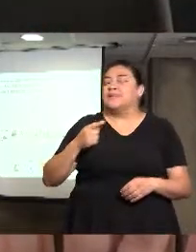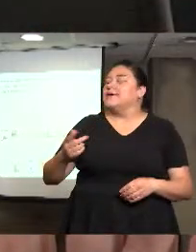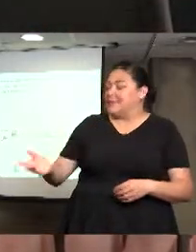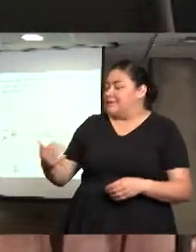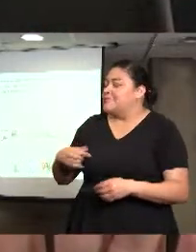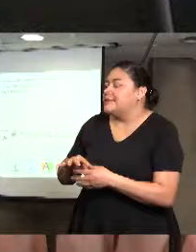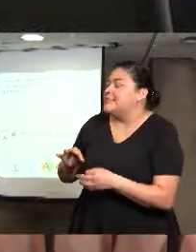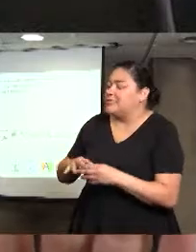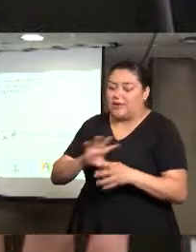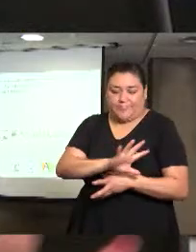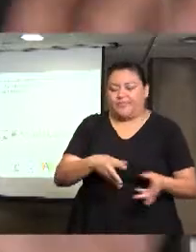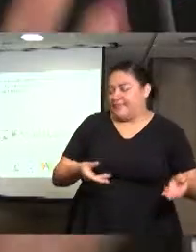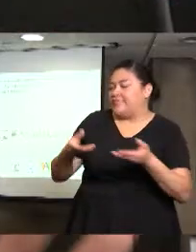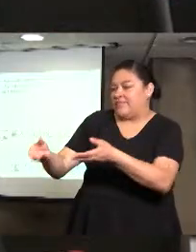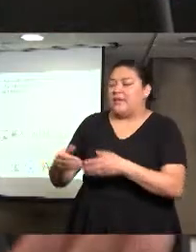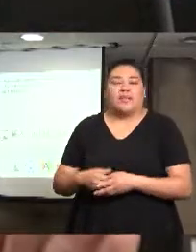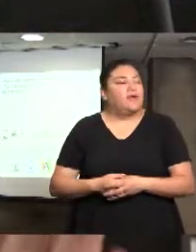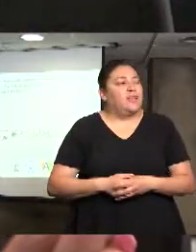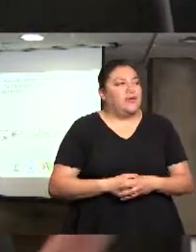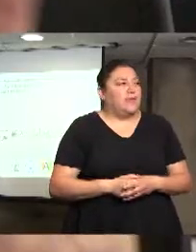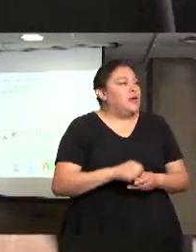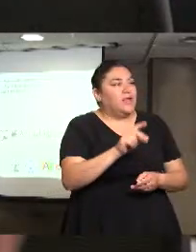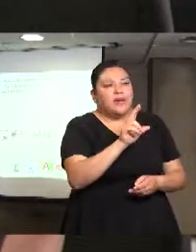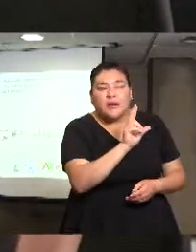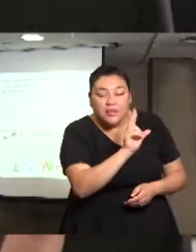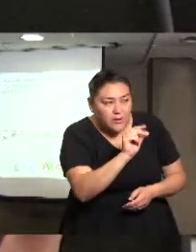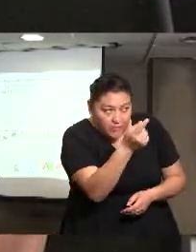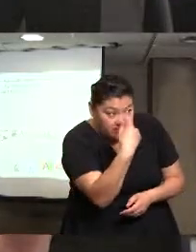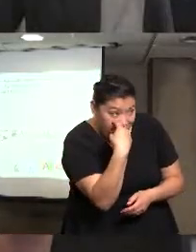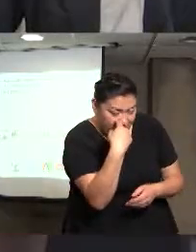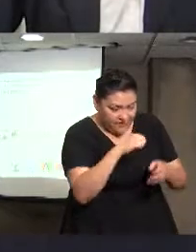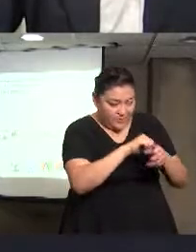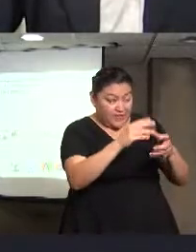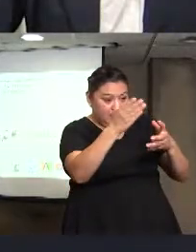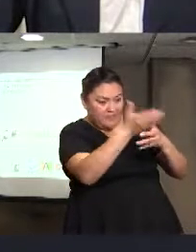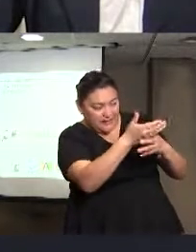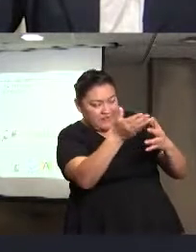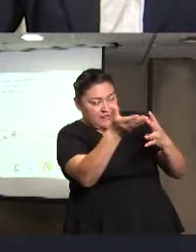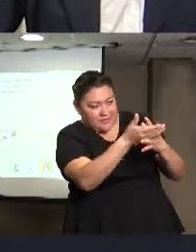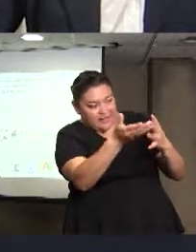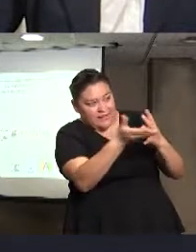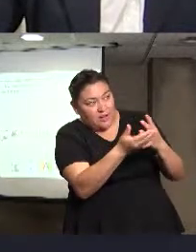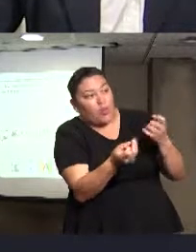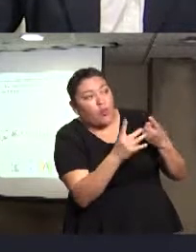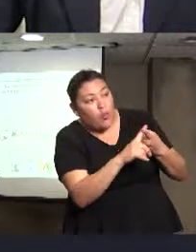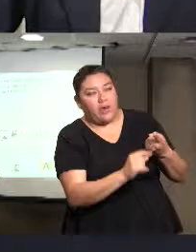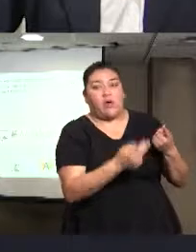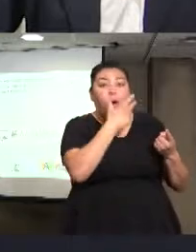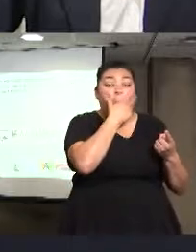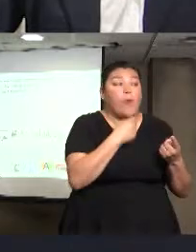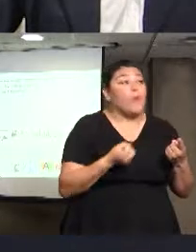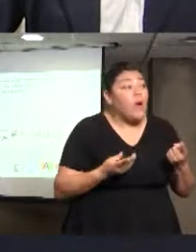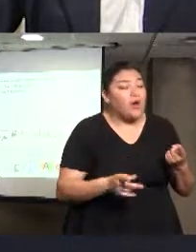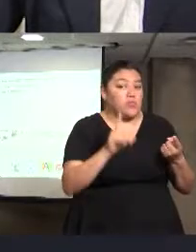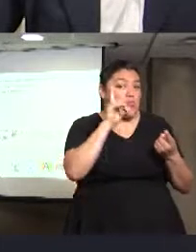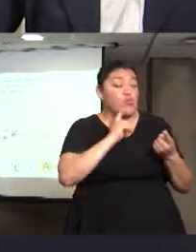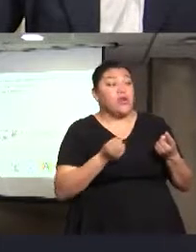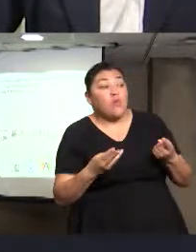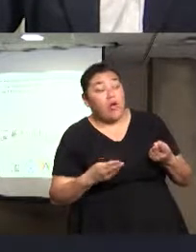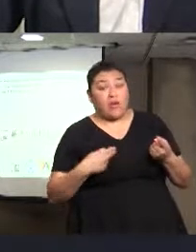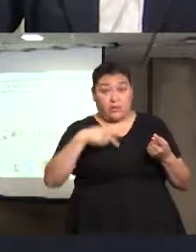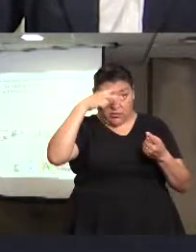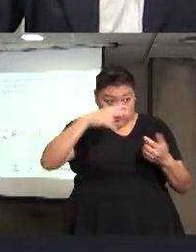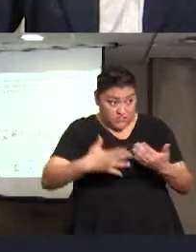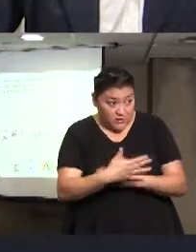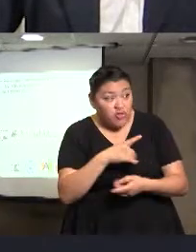has consignado, necesito que me digas por cada artículo, cuánto, ¿no? cuánto lo has hecho, cuántas son mujeres, cuántos son niños, cuántos son nacionales, entonces,